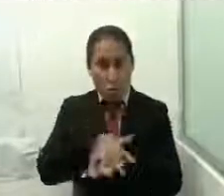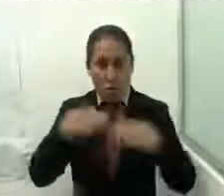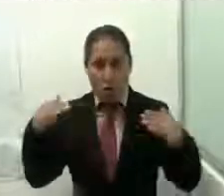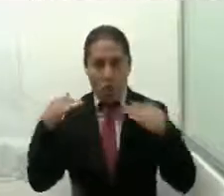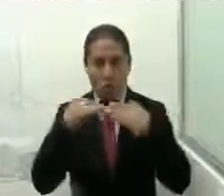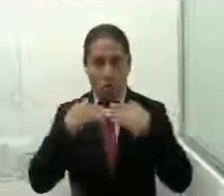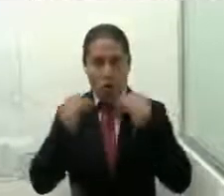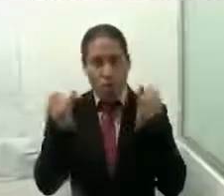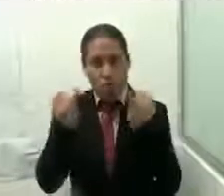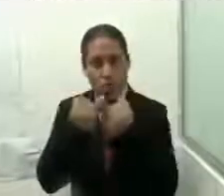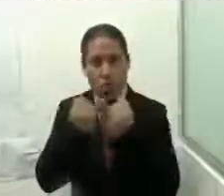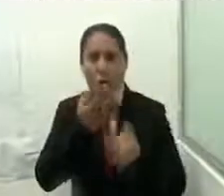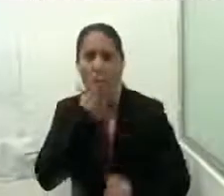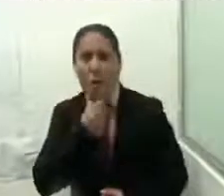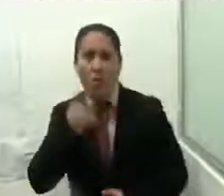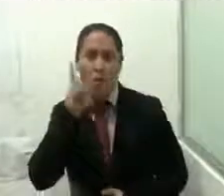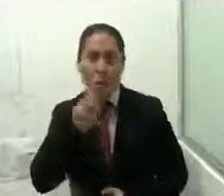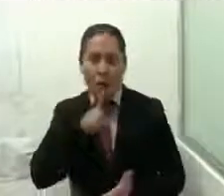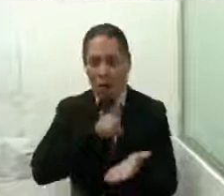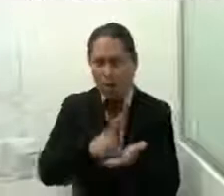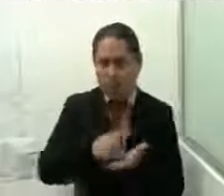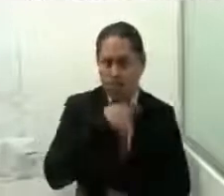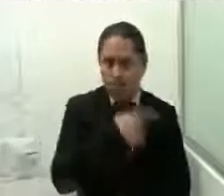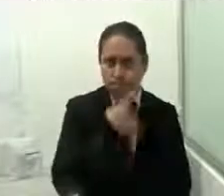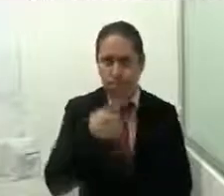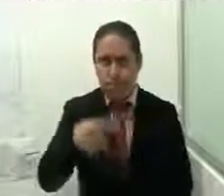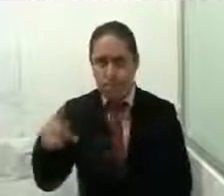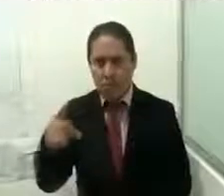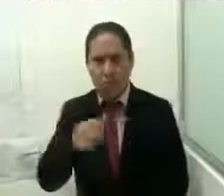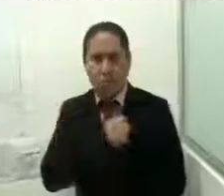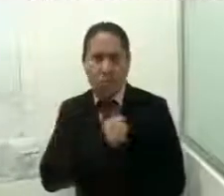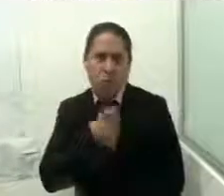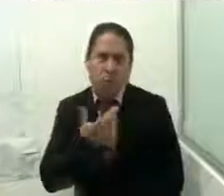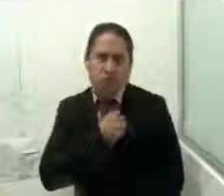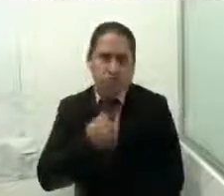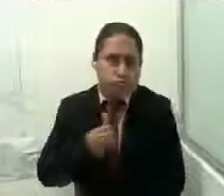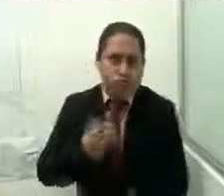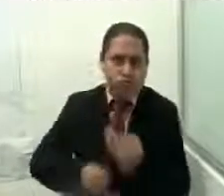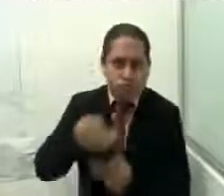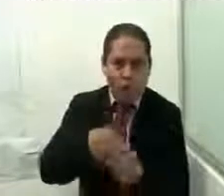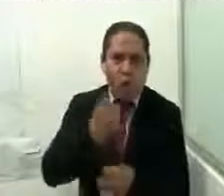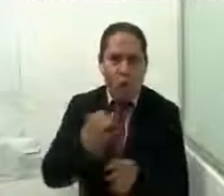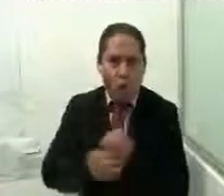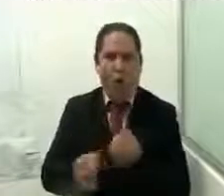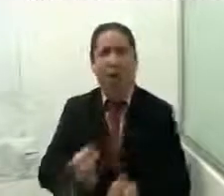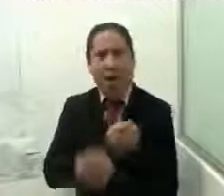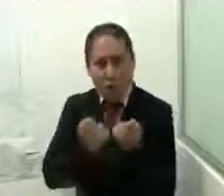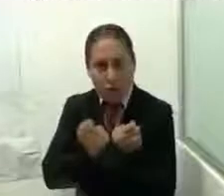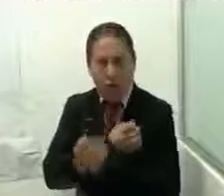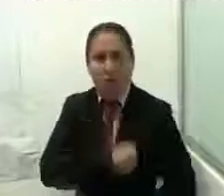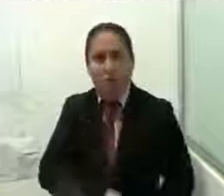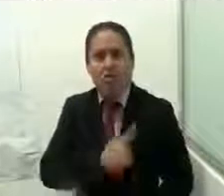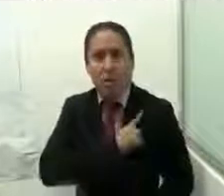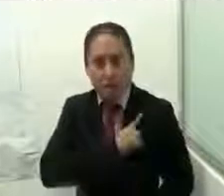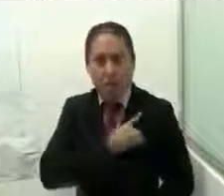mujeres y hombres gocen de los mismos derechos y oportunidades para acceder a los recursos económicos, a la educación, a la salud, al